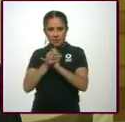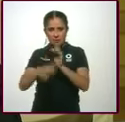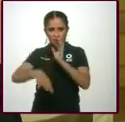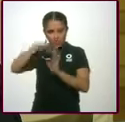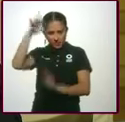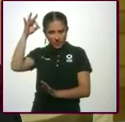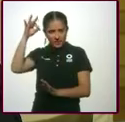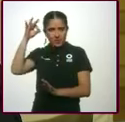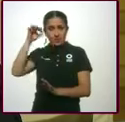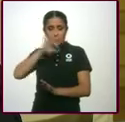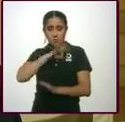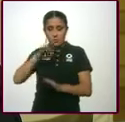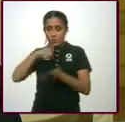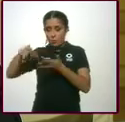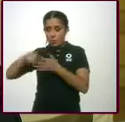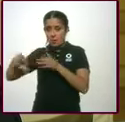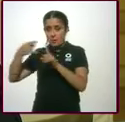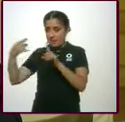pueden comprar billetes o no?